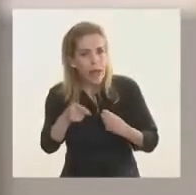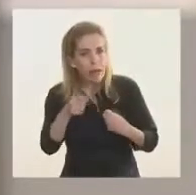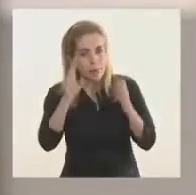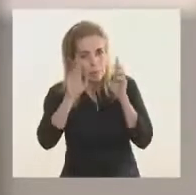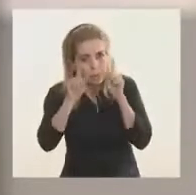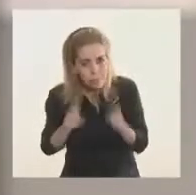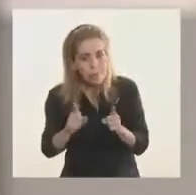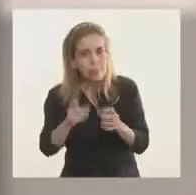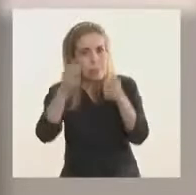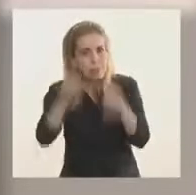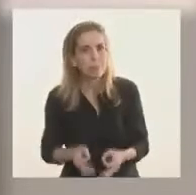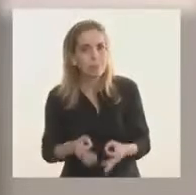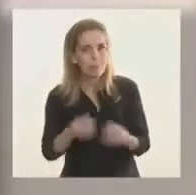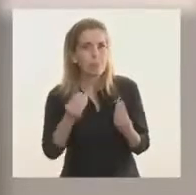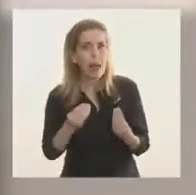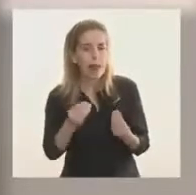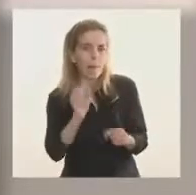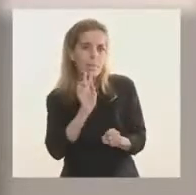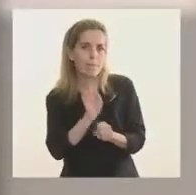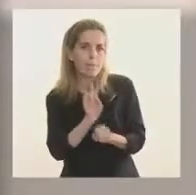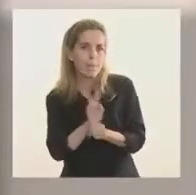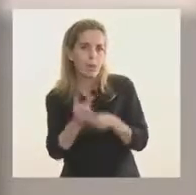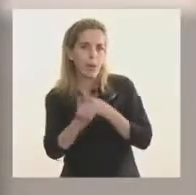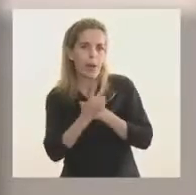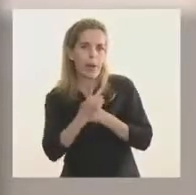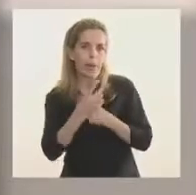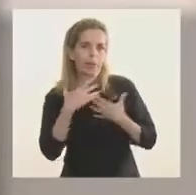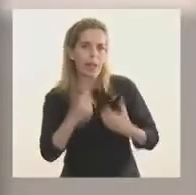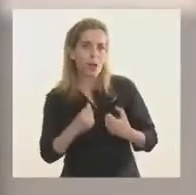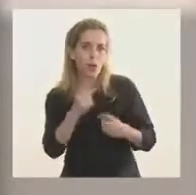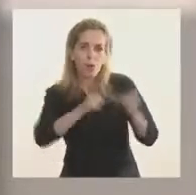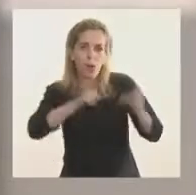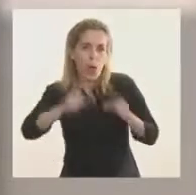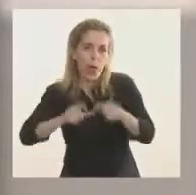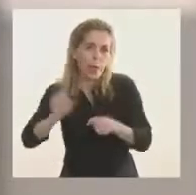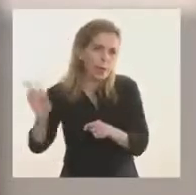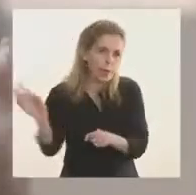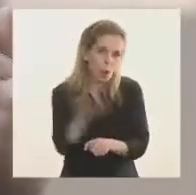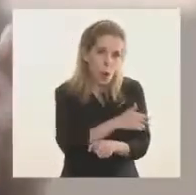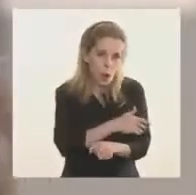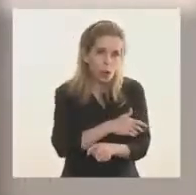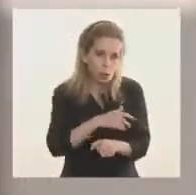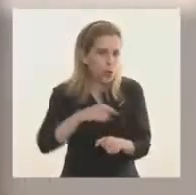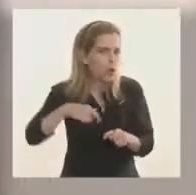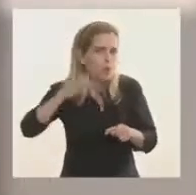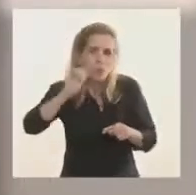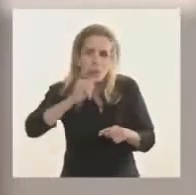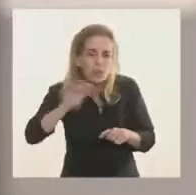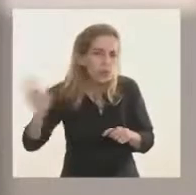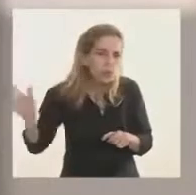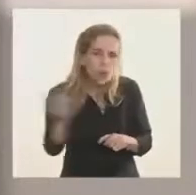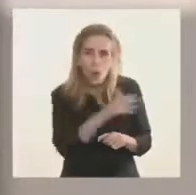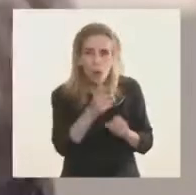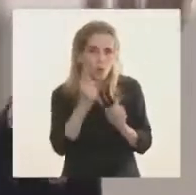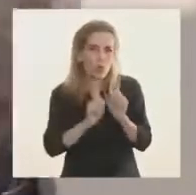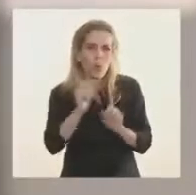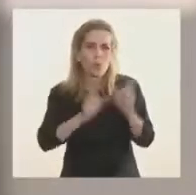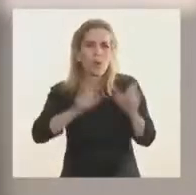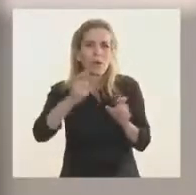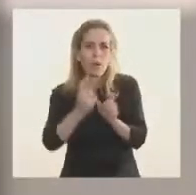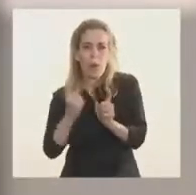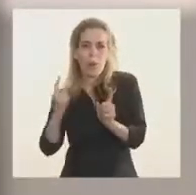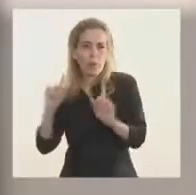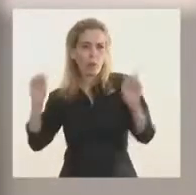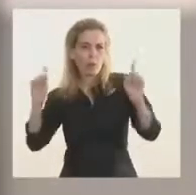dedicación plena para resguardar su salud y para que todos, sin que se nos quede nadie atrás, podamos llegar